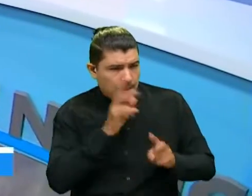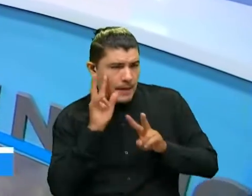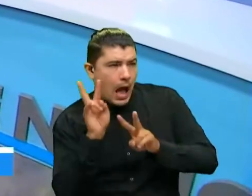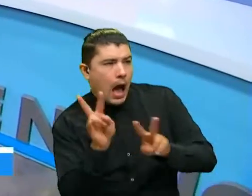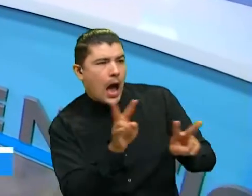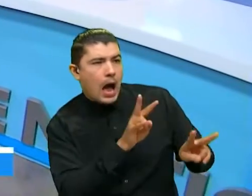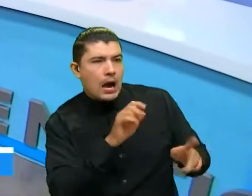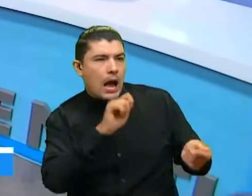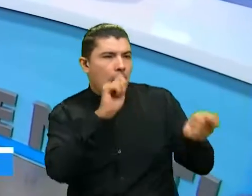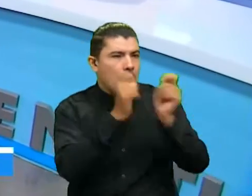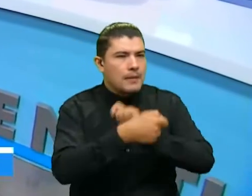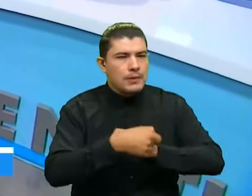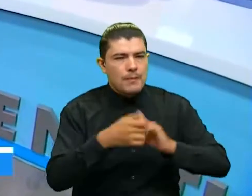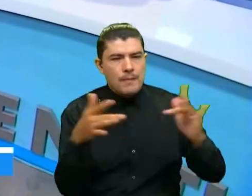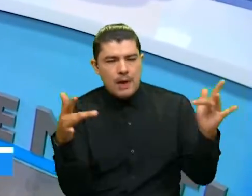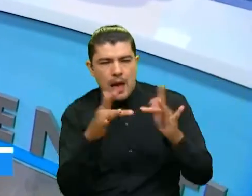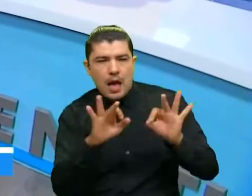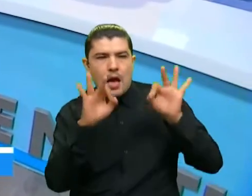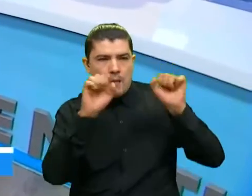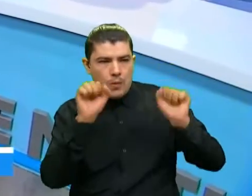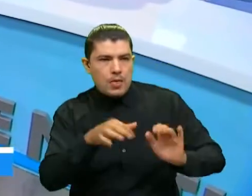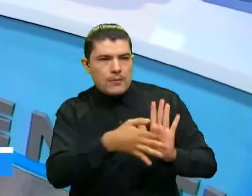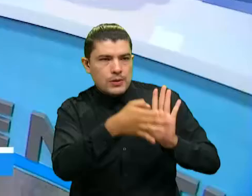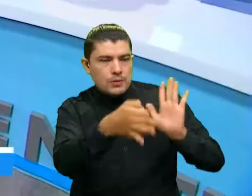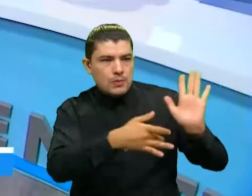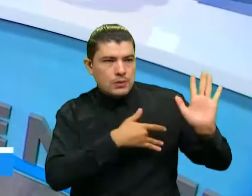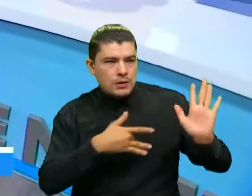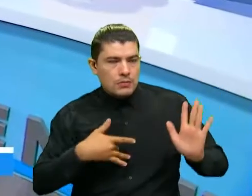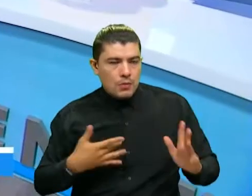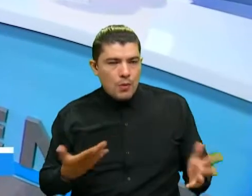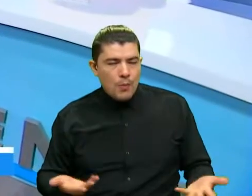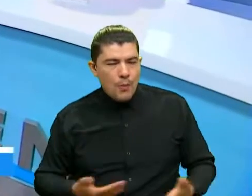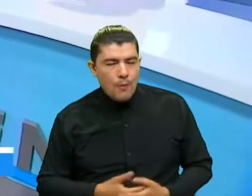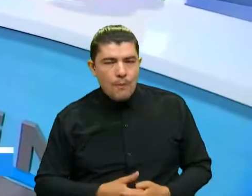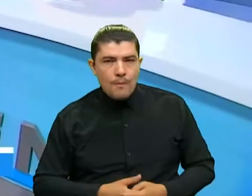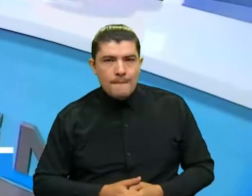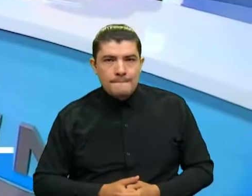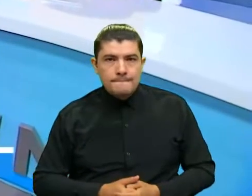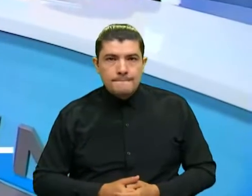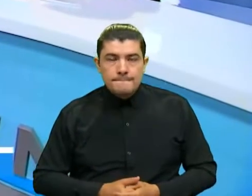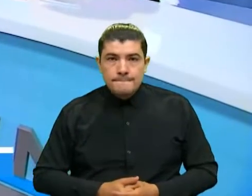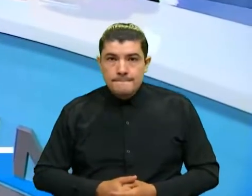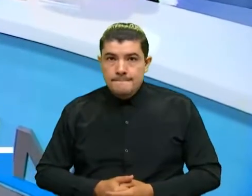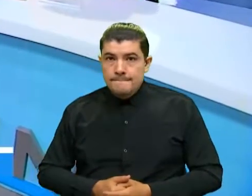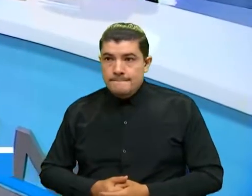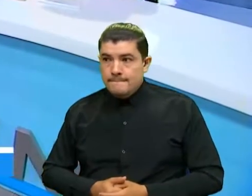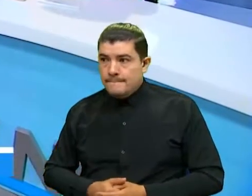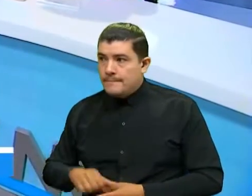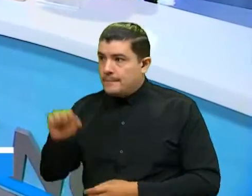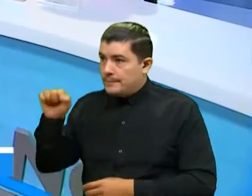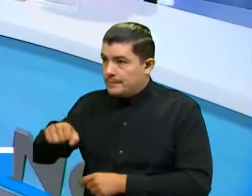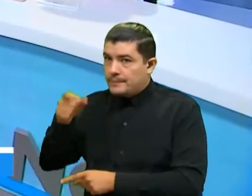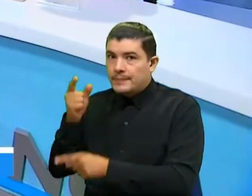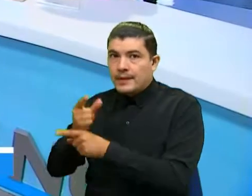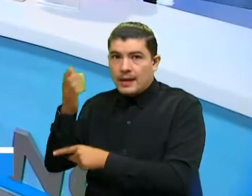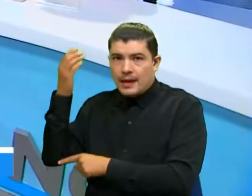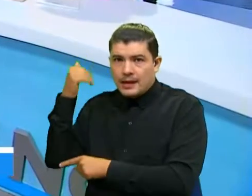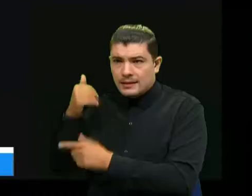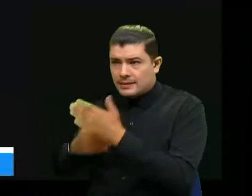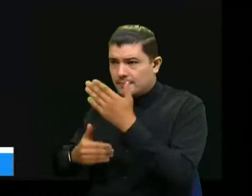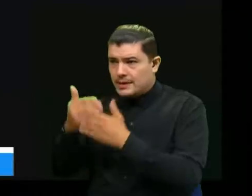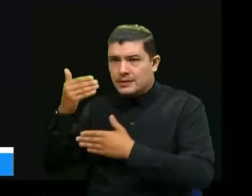Sí, desde que empezó todo este proceso esa conversación de bioseguridad